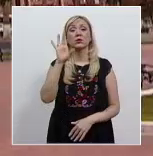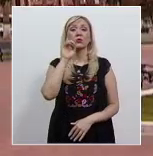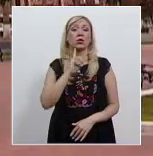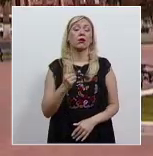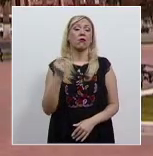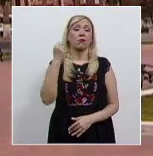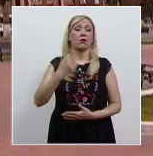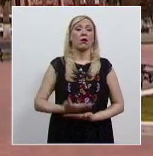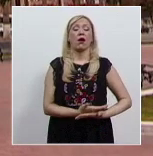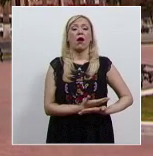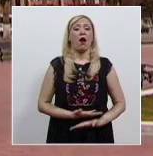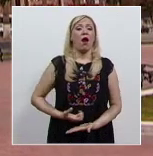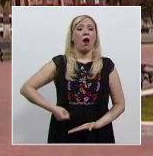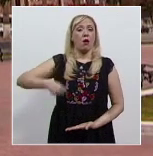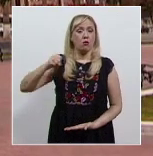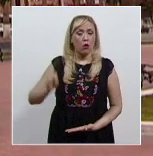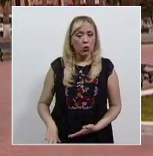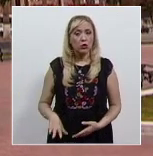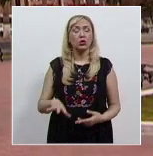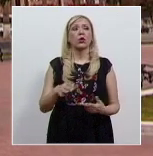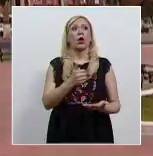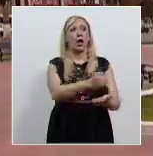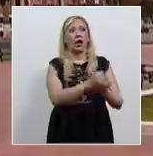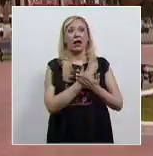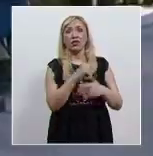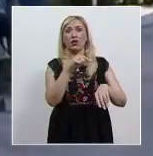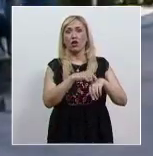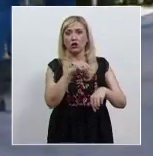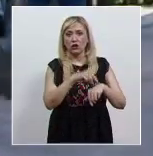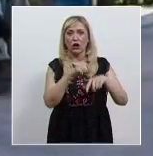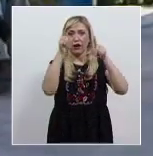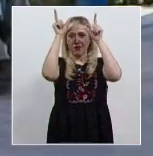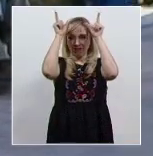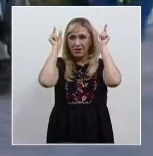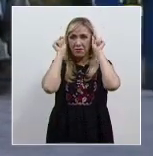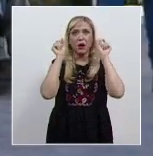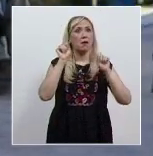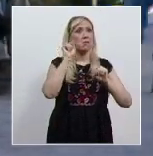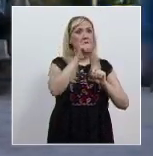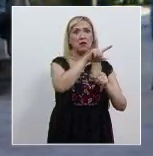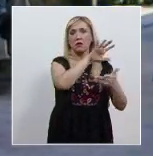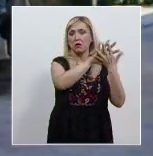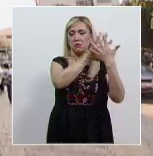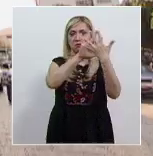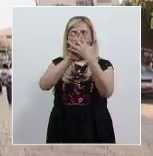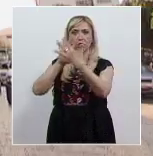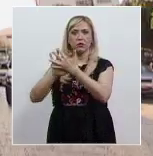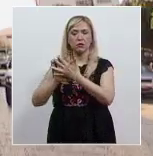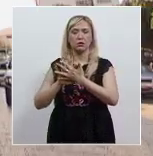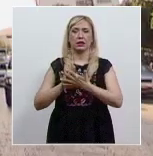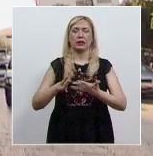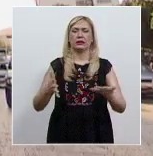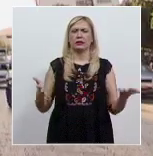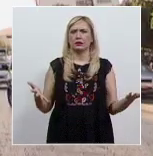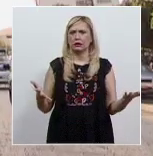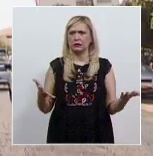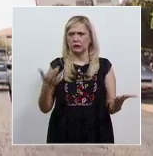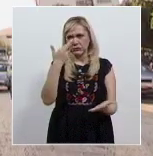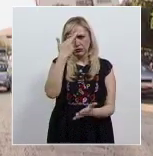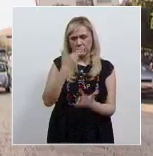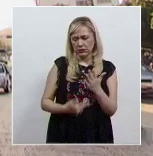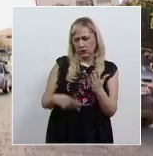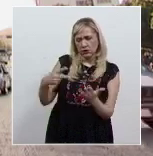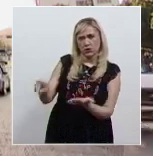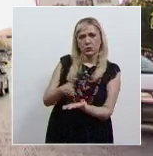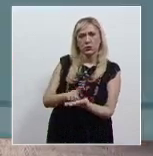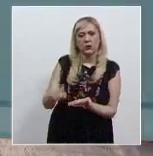practicara su aborto o a quien lo hiciera abortar con el consentimiento de ella, pues vulnera el derecho a decidir de la mujer